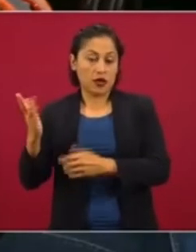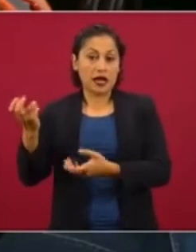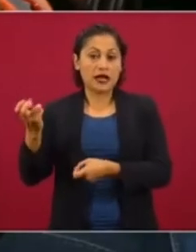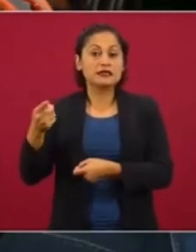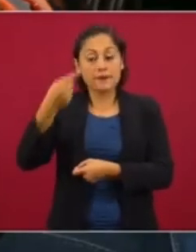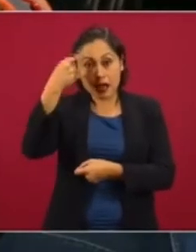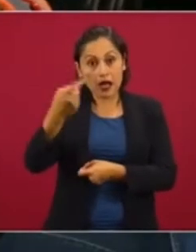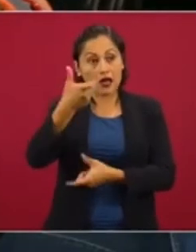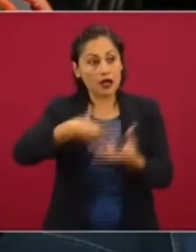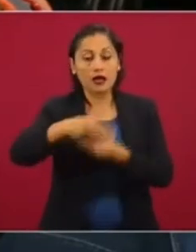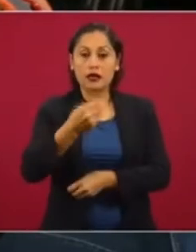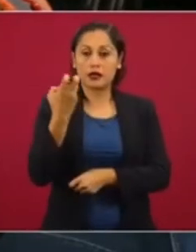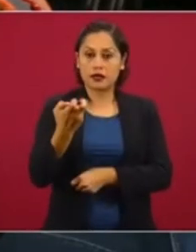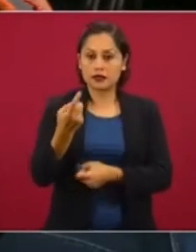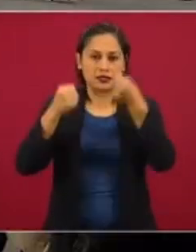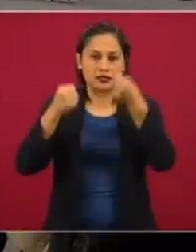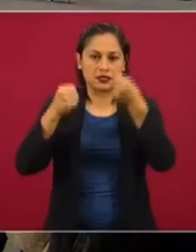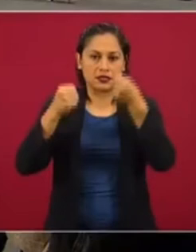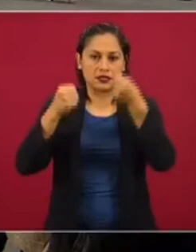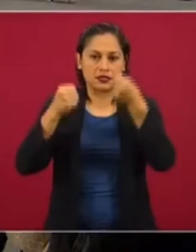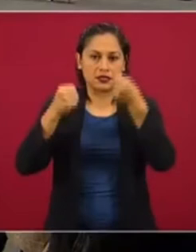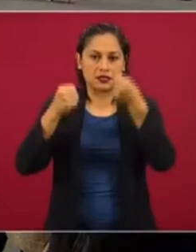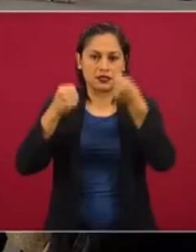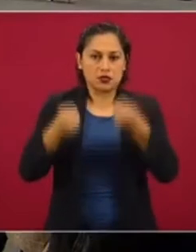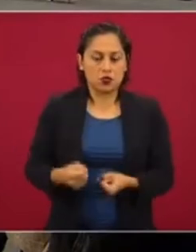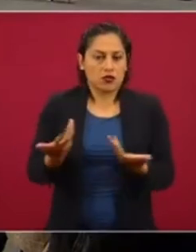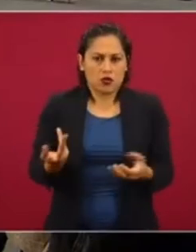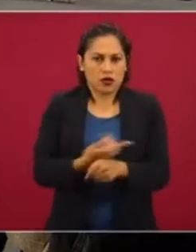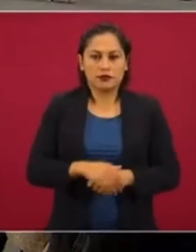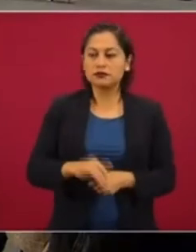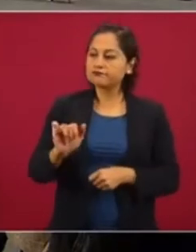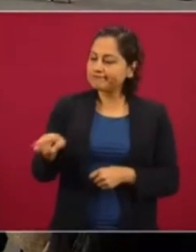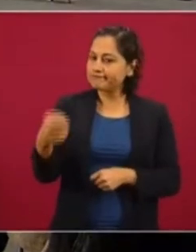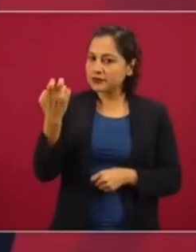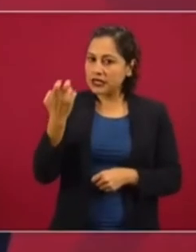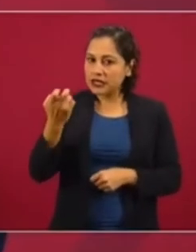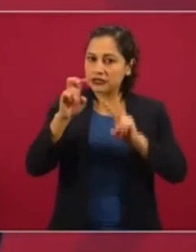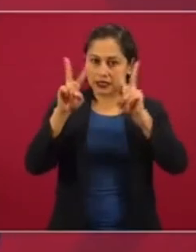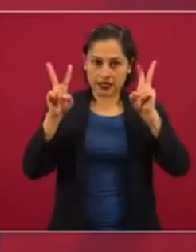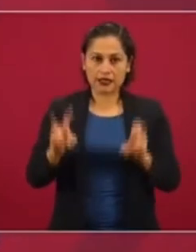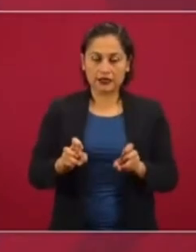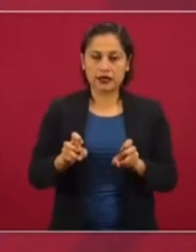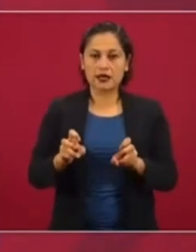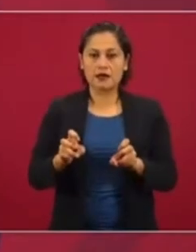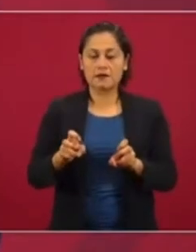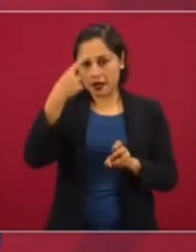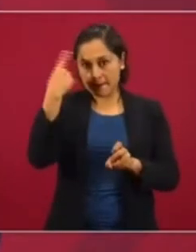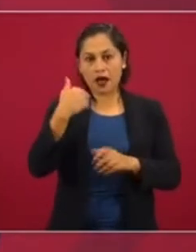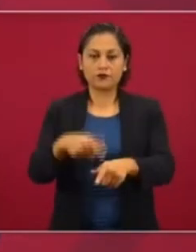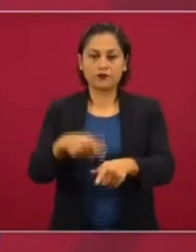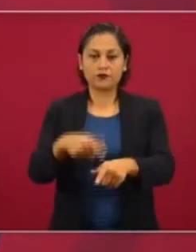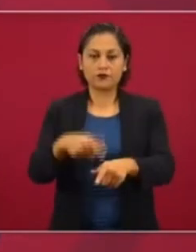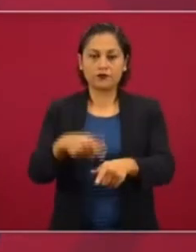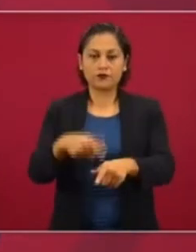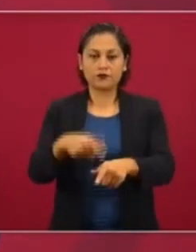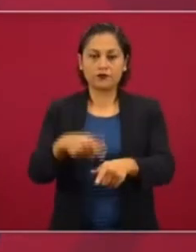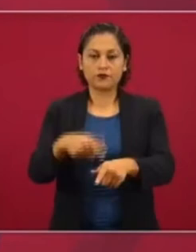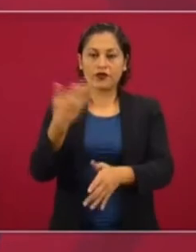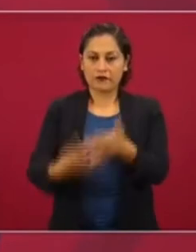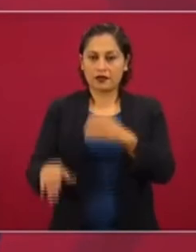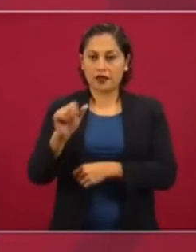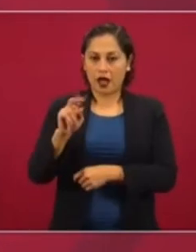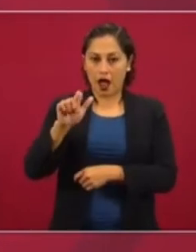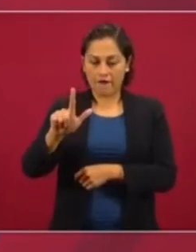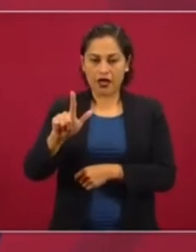sustento que haya sido obtenido mediante una seguridad. Sí, es un asunto, vamos a decir, de procedimiento. El aval,